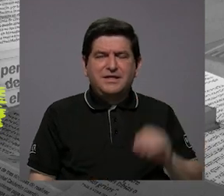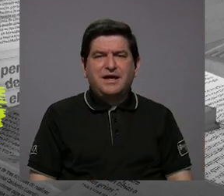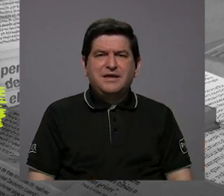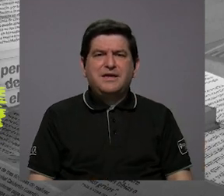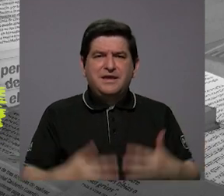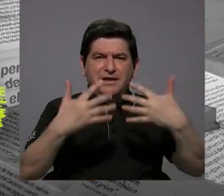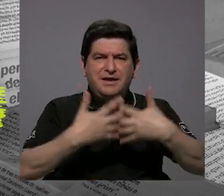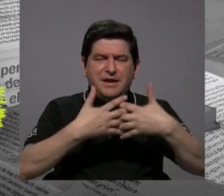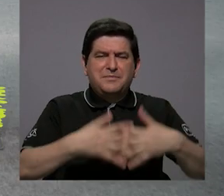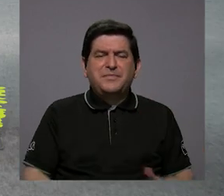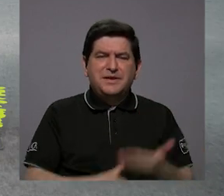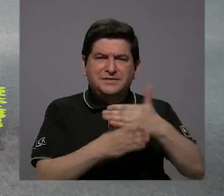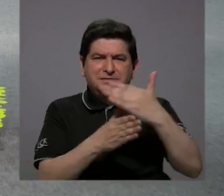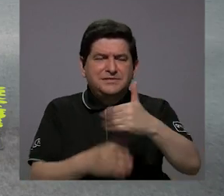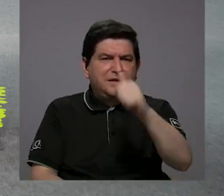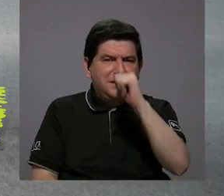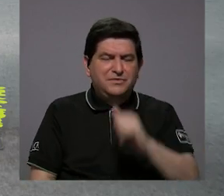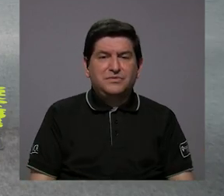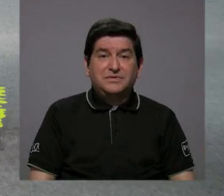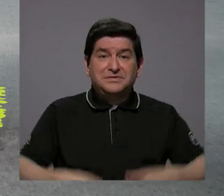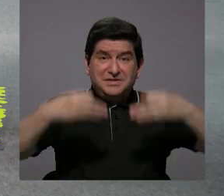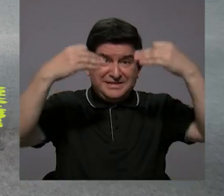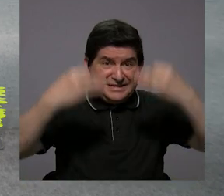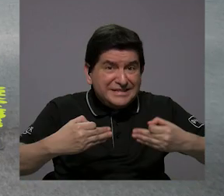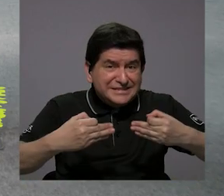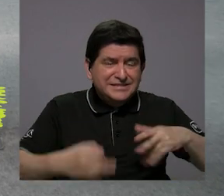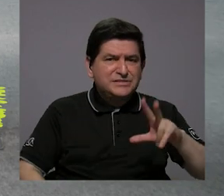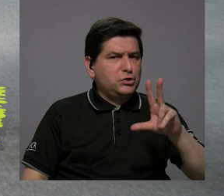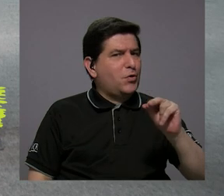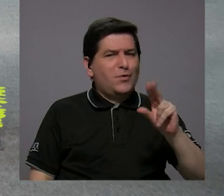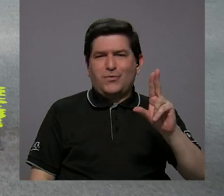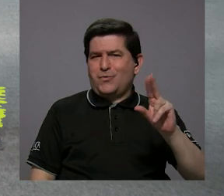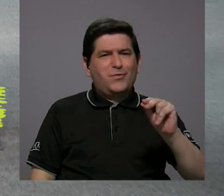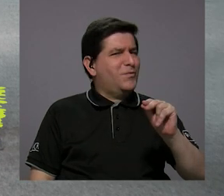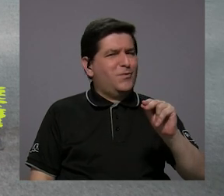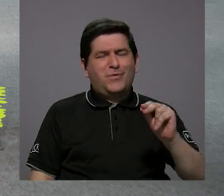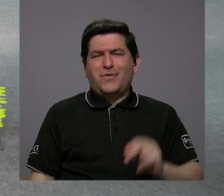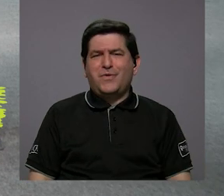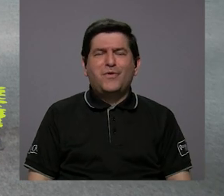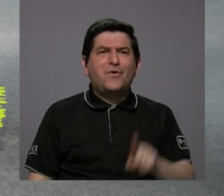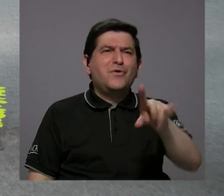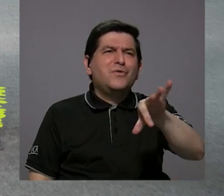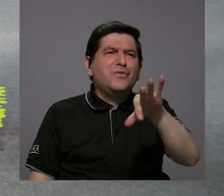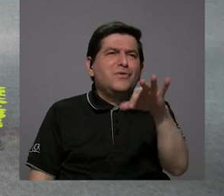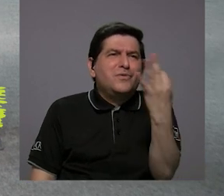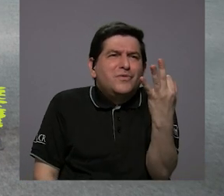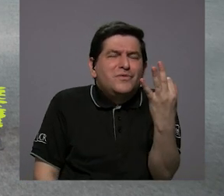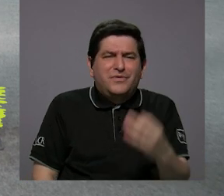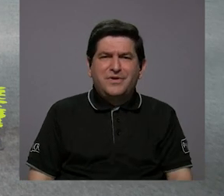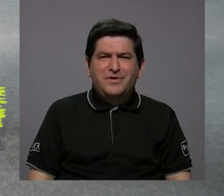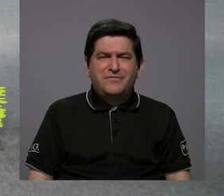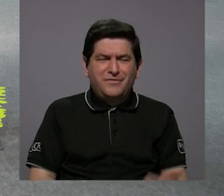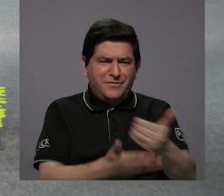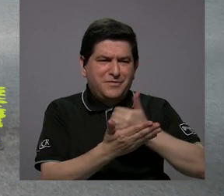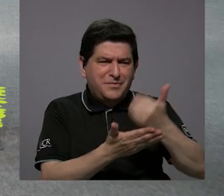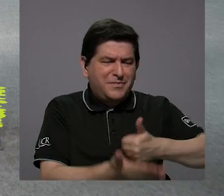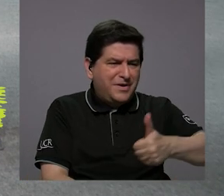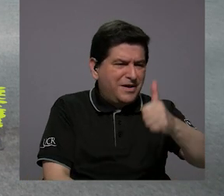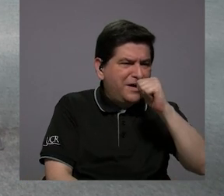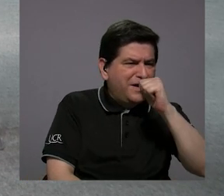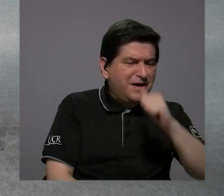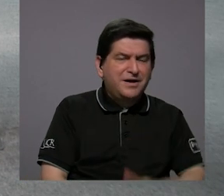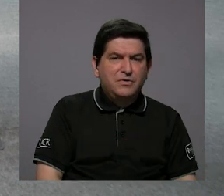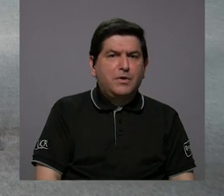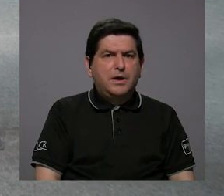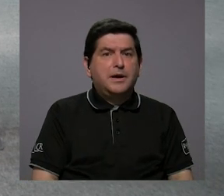los operadores de agua. En realidad, las decisiones no deben de tomarse en una línea en lo que es el recurso